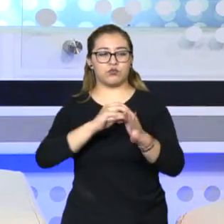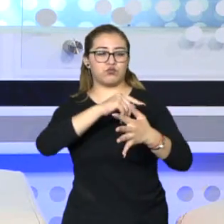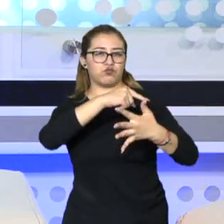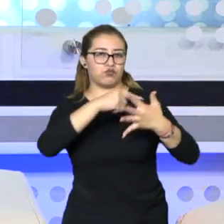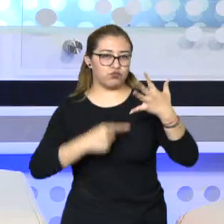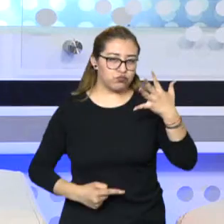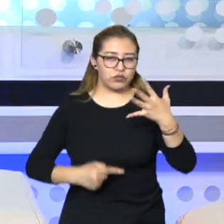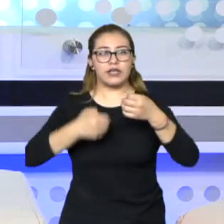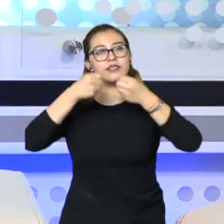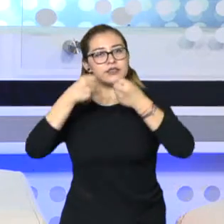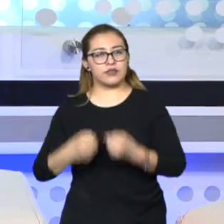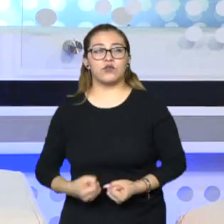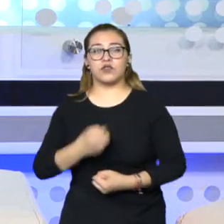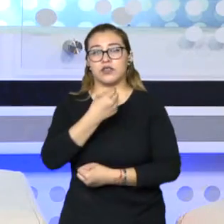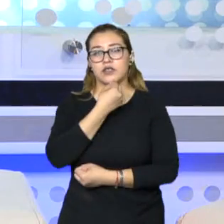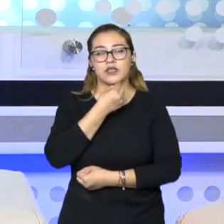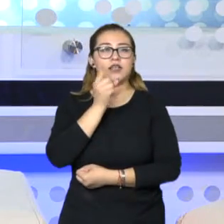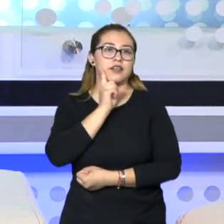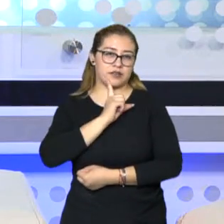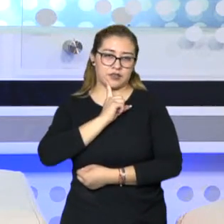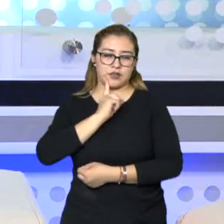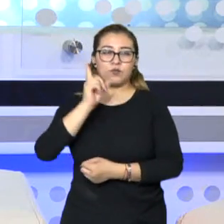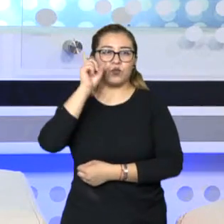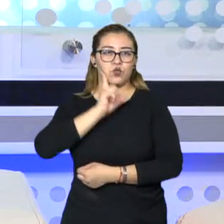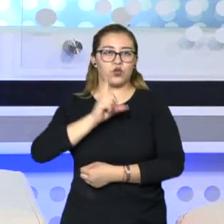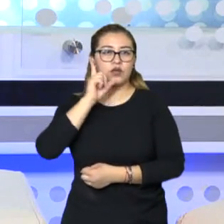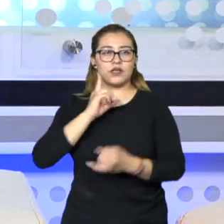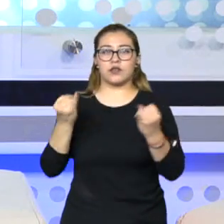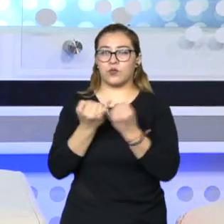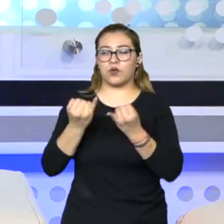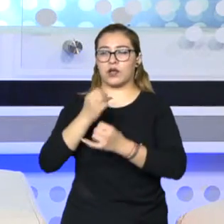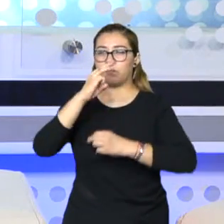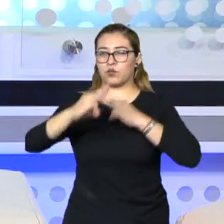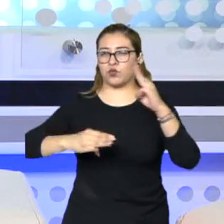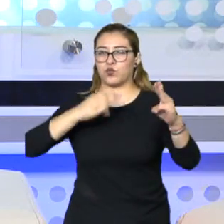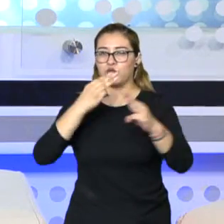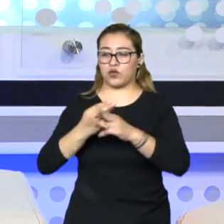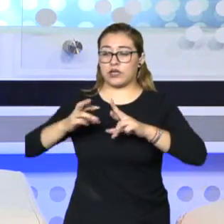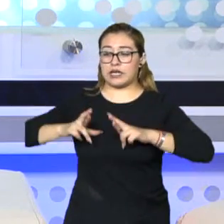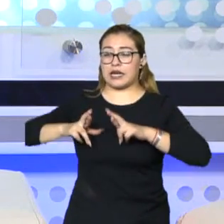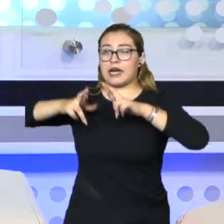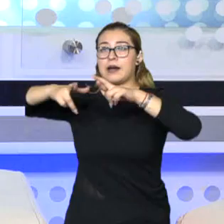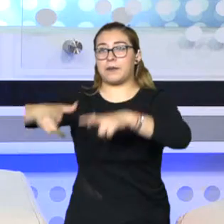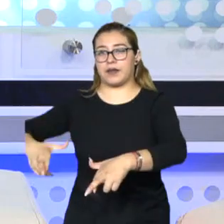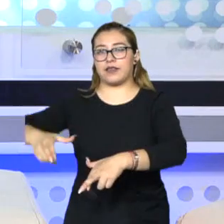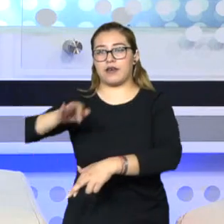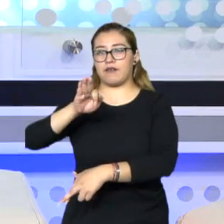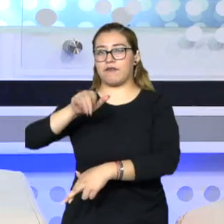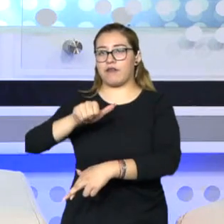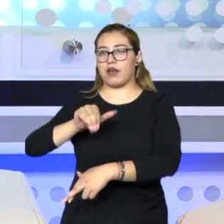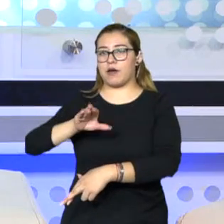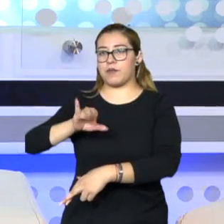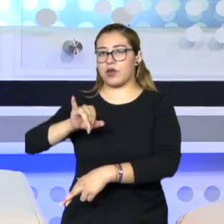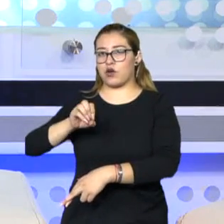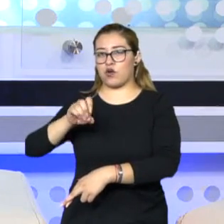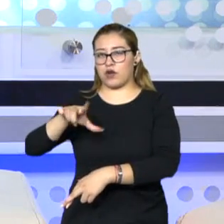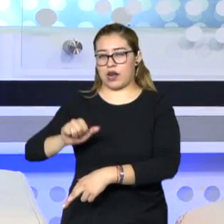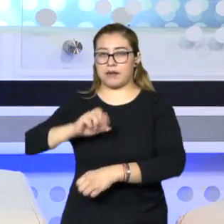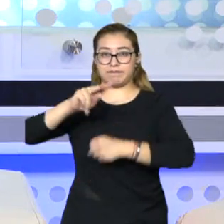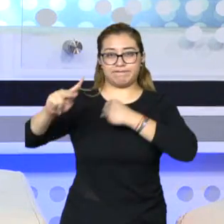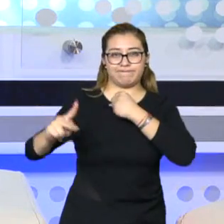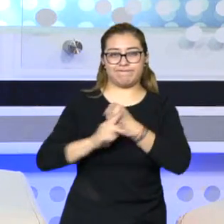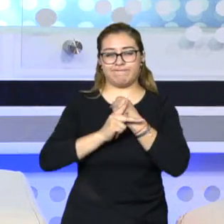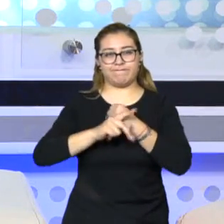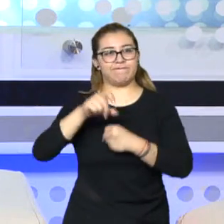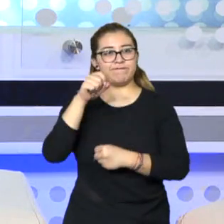garantías de niñas y mujeres en el mundo. Fabiola es representante en nuestro país y nos da